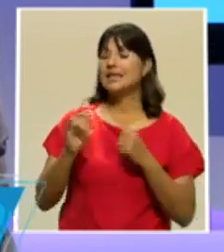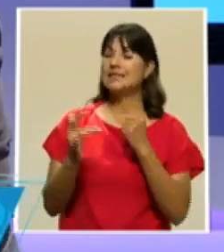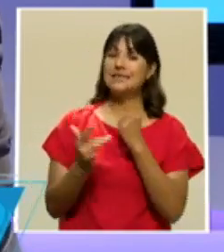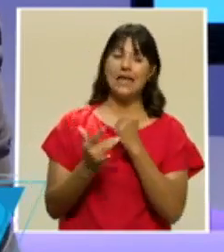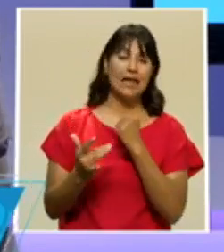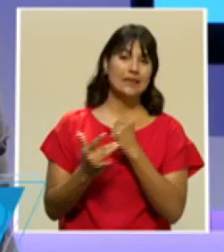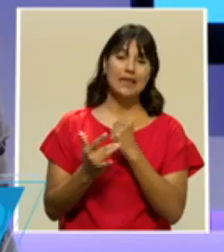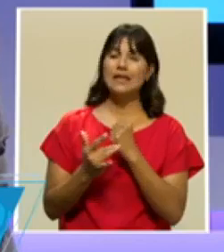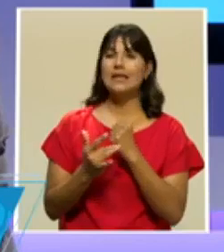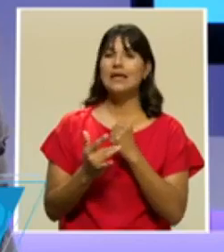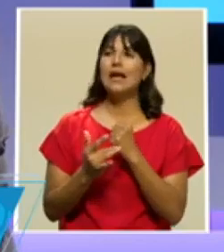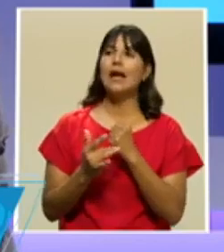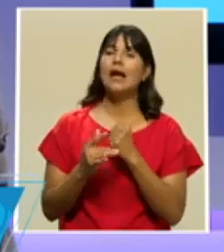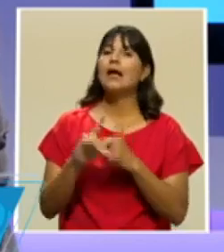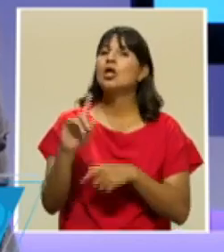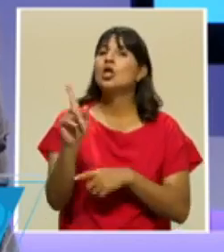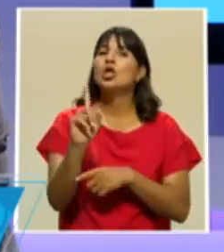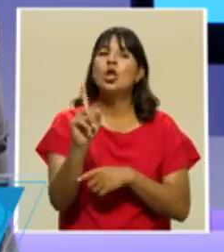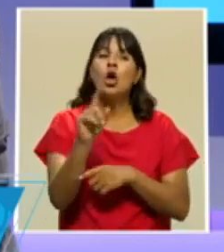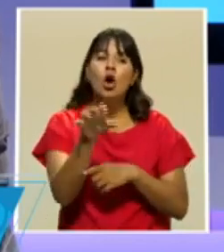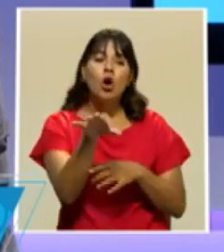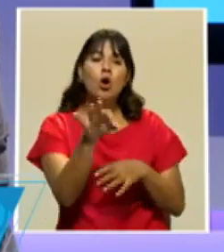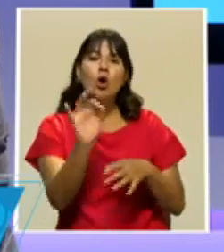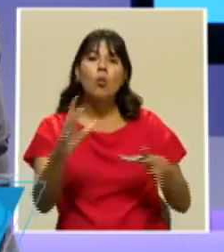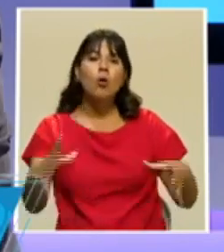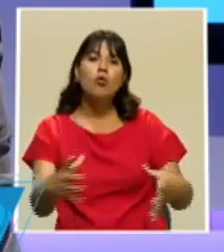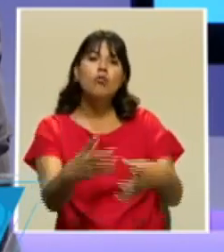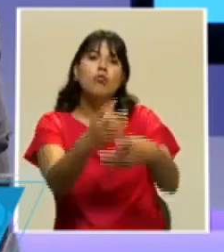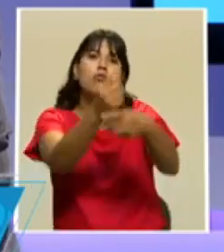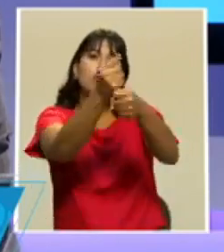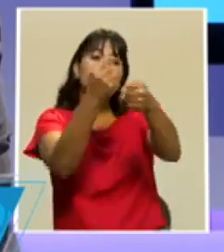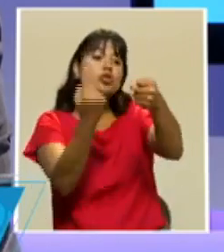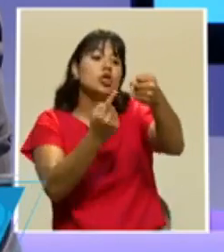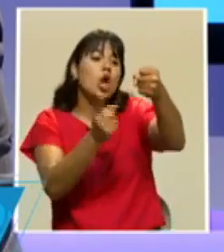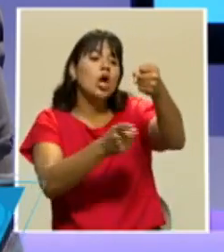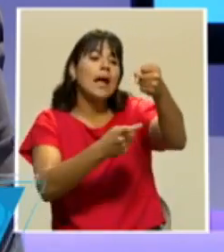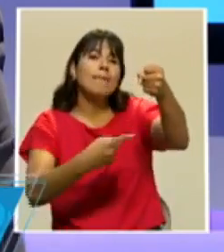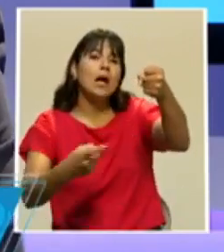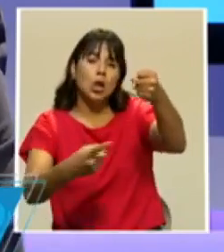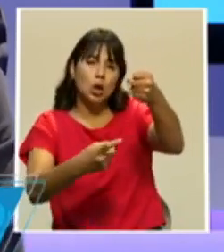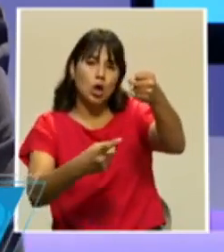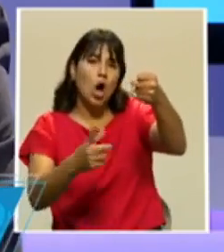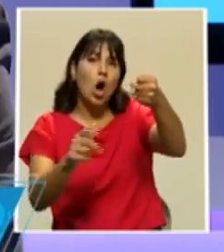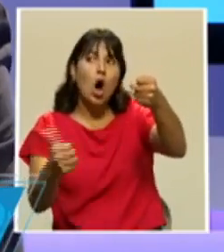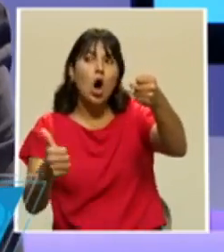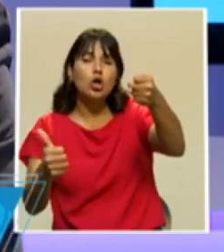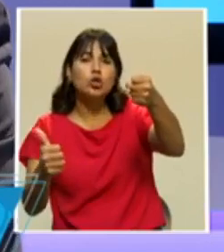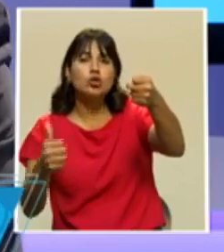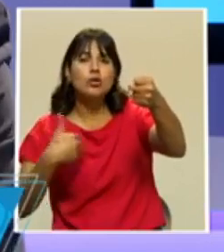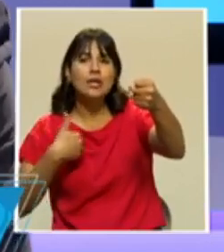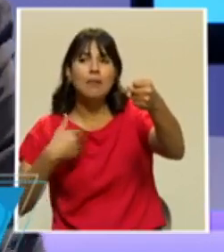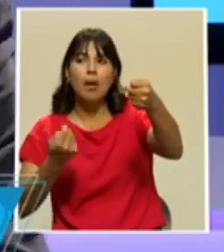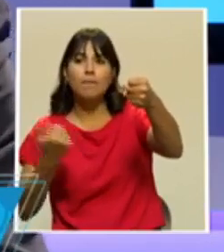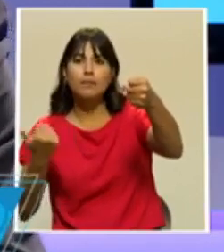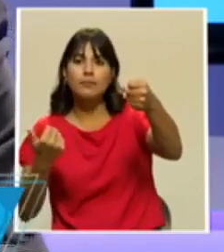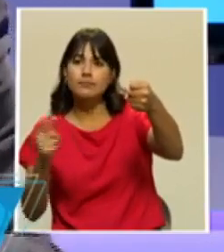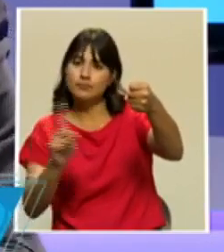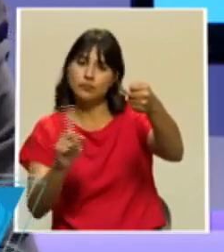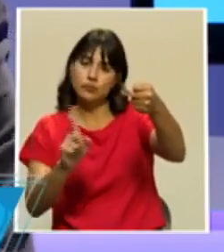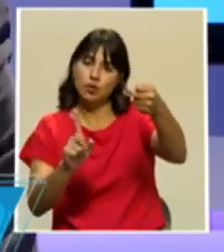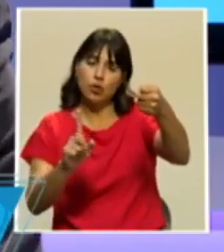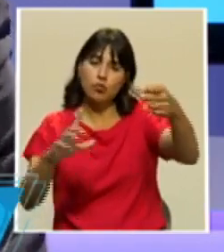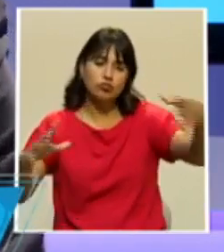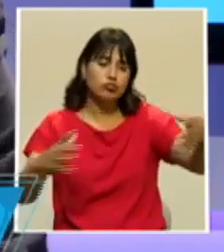menos selectivos que existen en este momento. Después de esas 6 horas, la bolsa